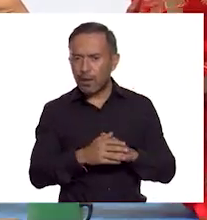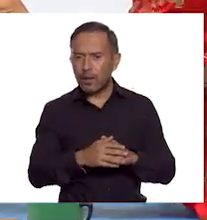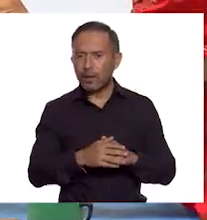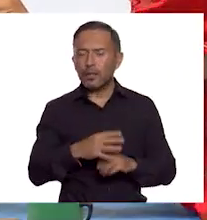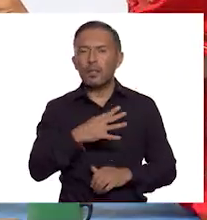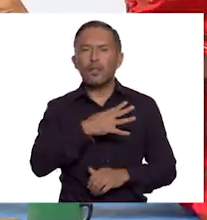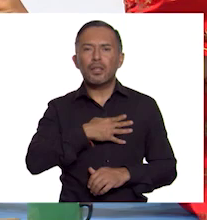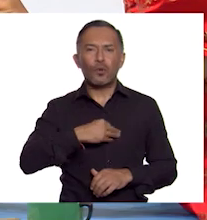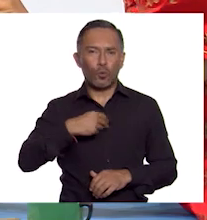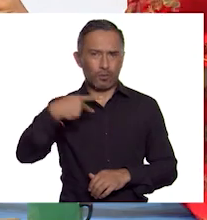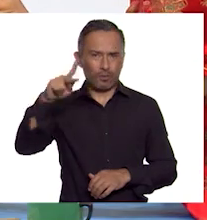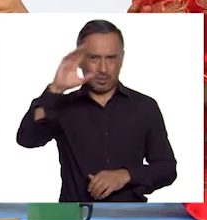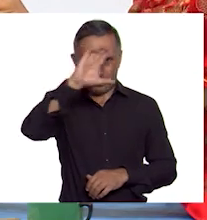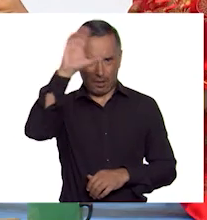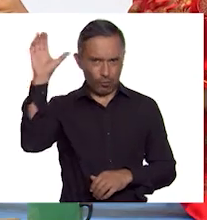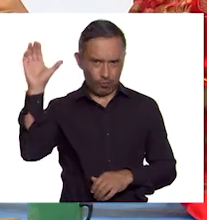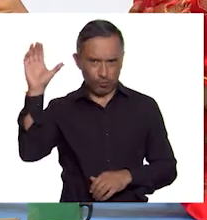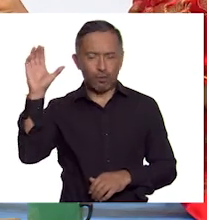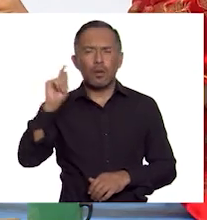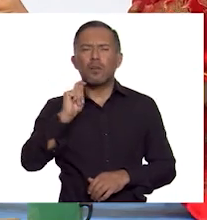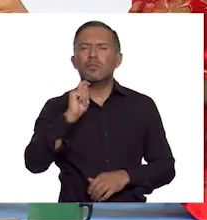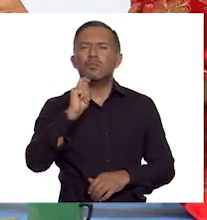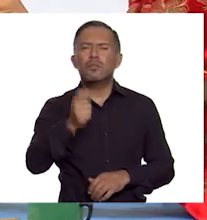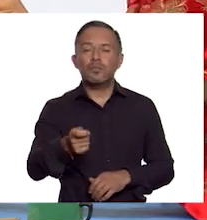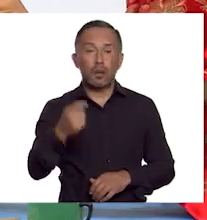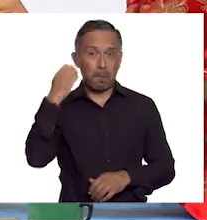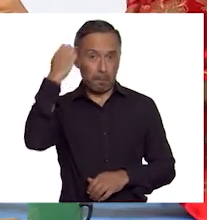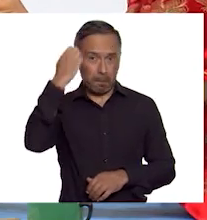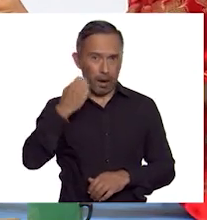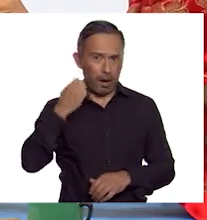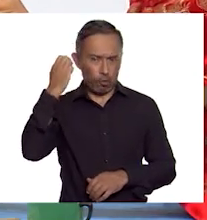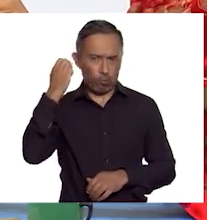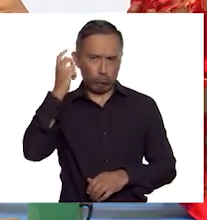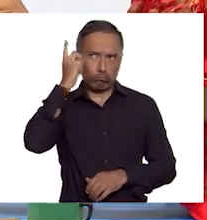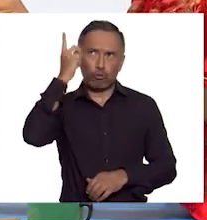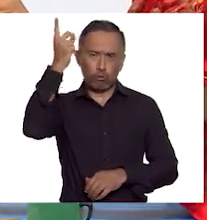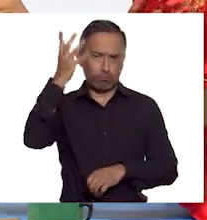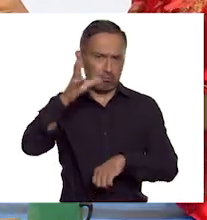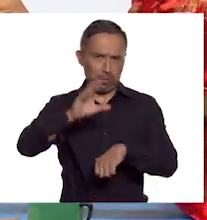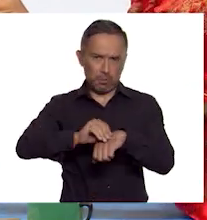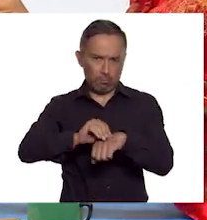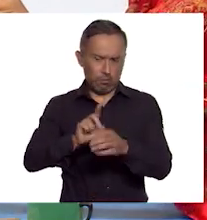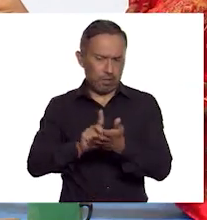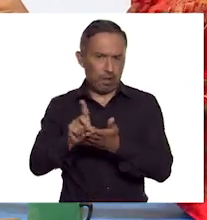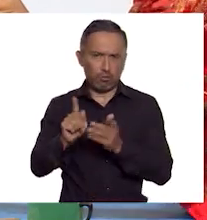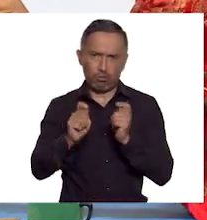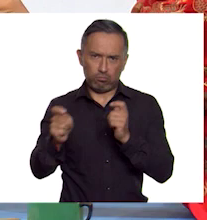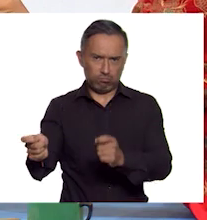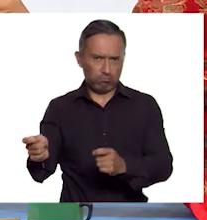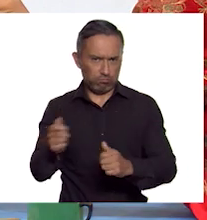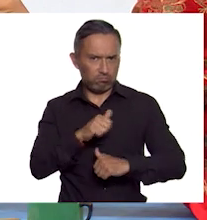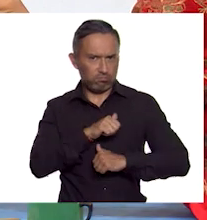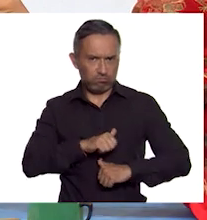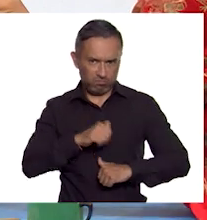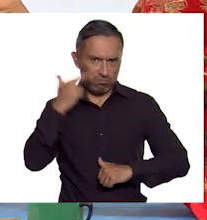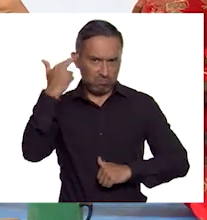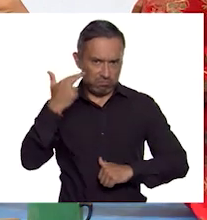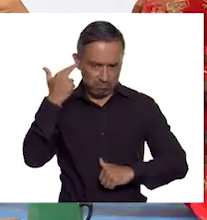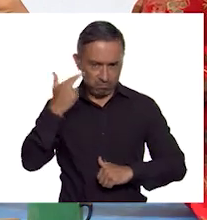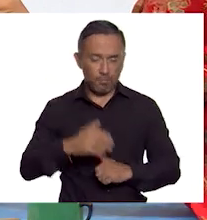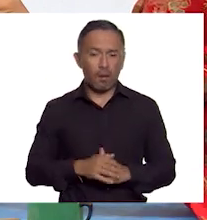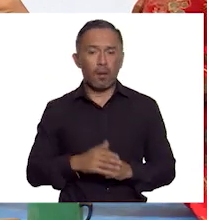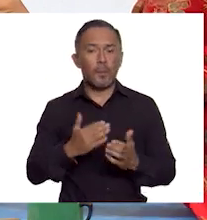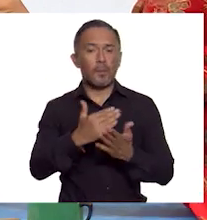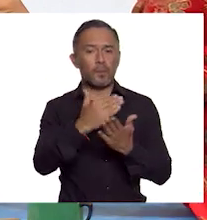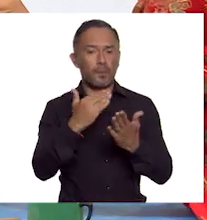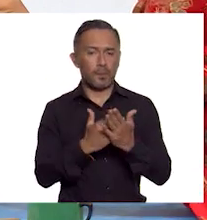y se refiere a que el emperador tenía derecho divino al trono. Luego, en la siguiente, tenemos